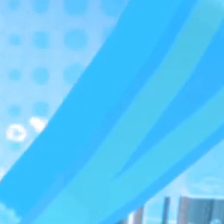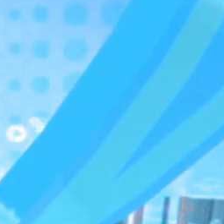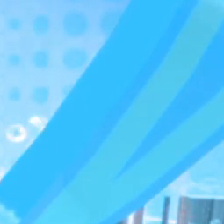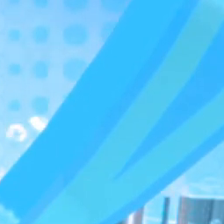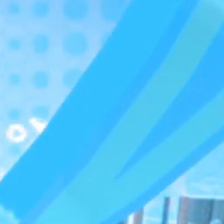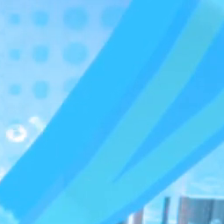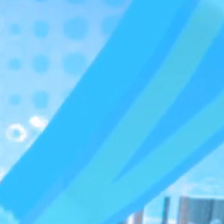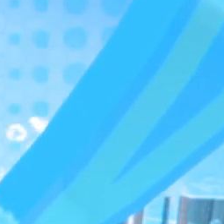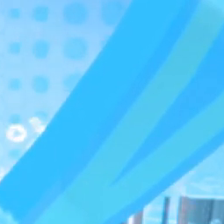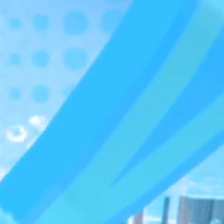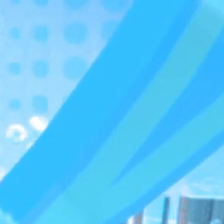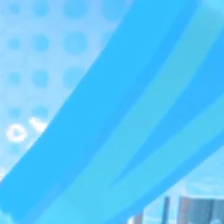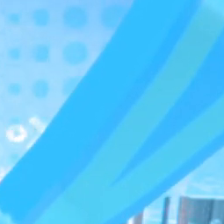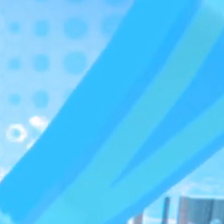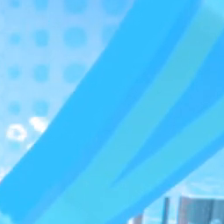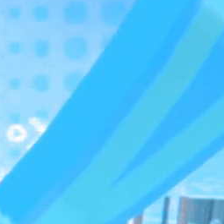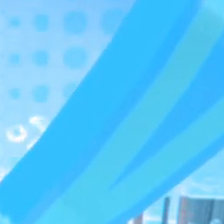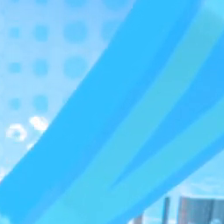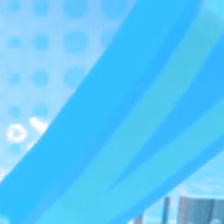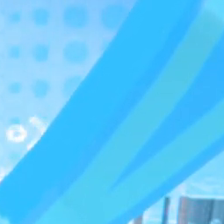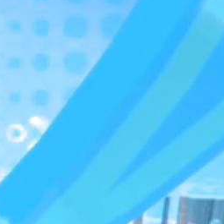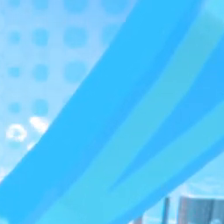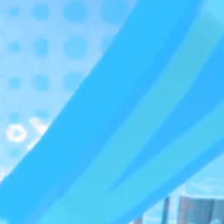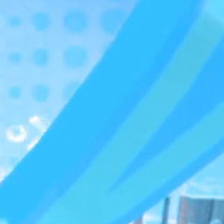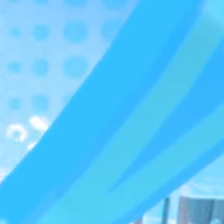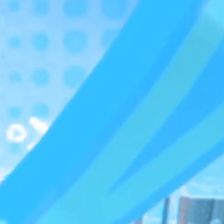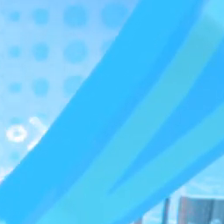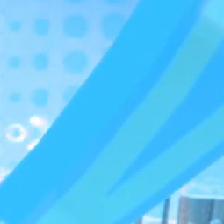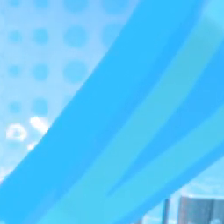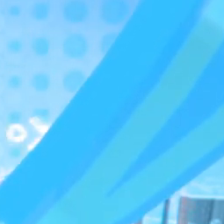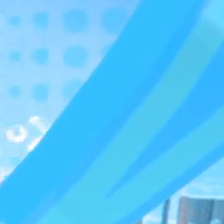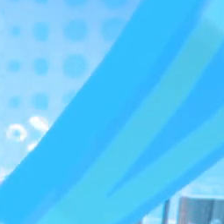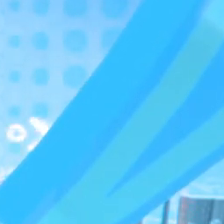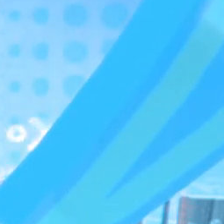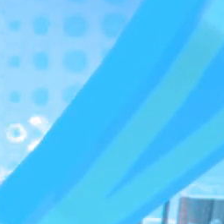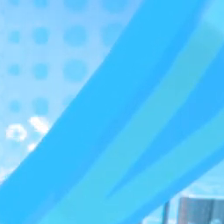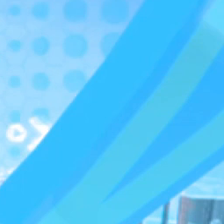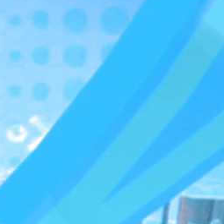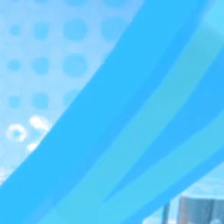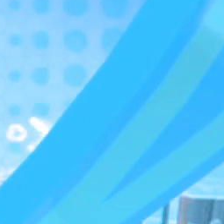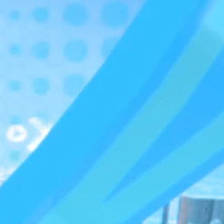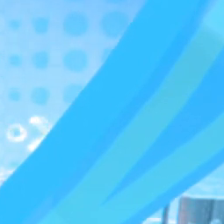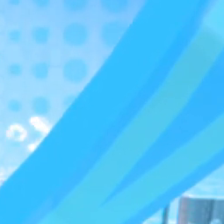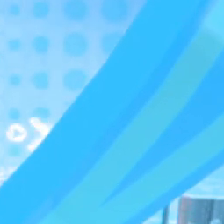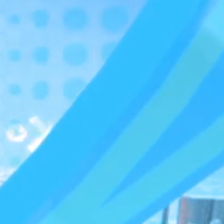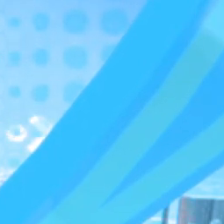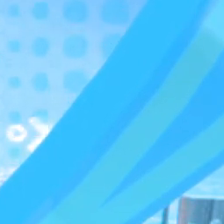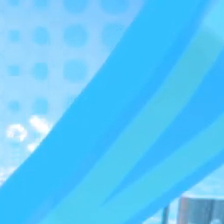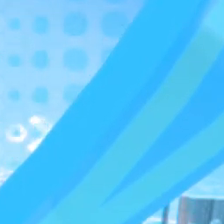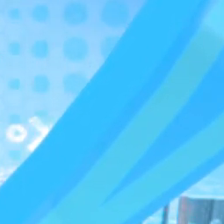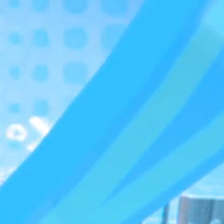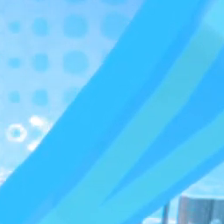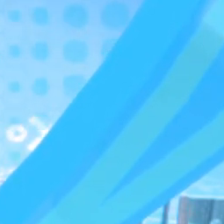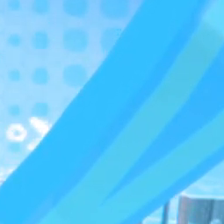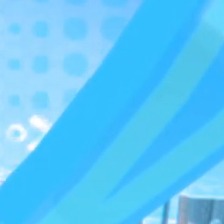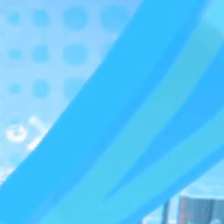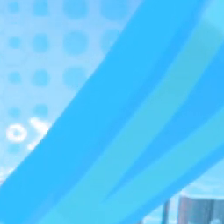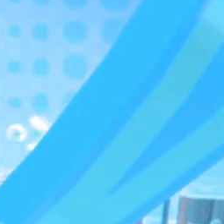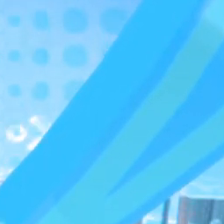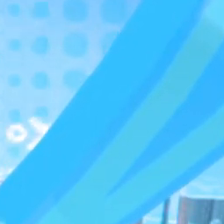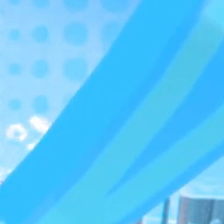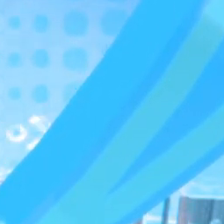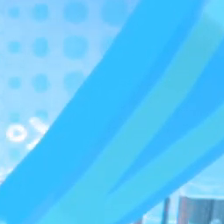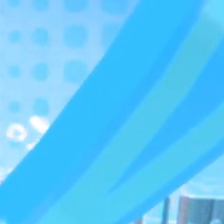el dólar cotiza en 595 colones con 48 céntimos. En la venta, el dólar